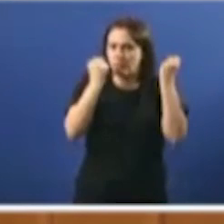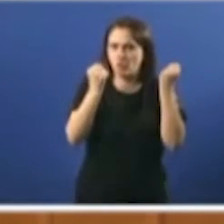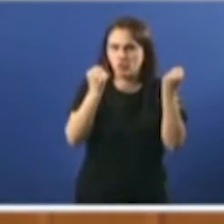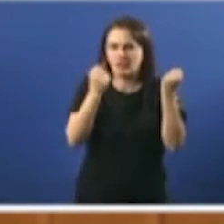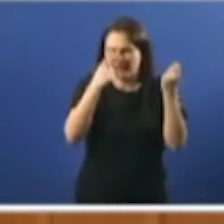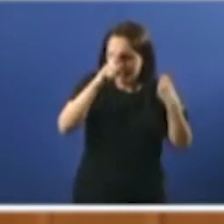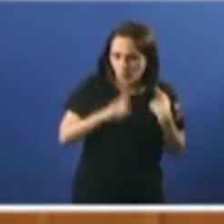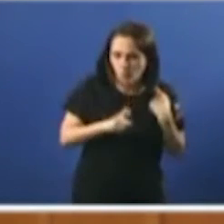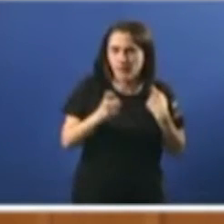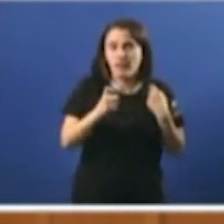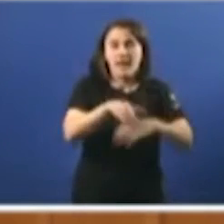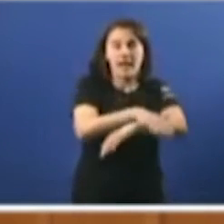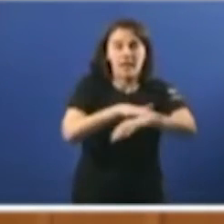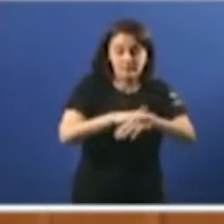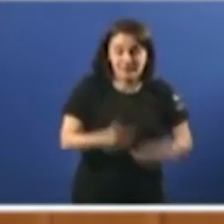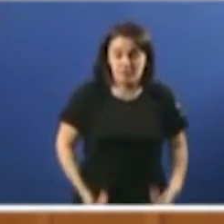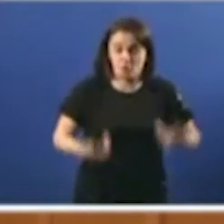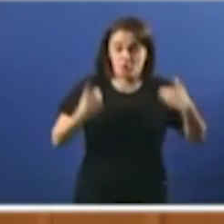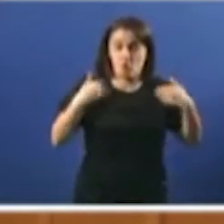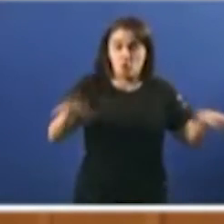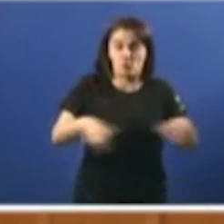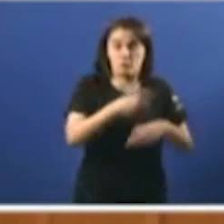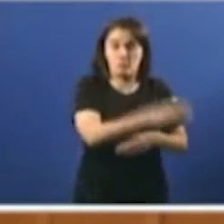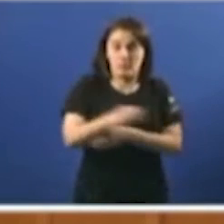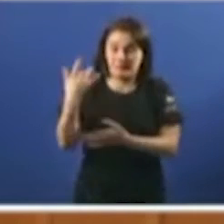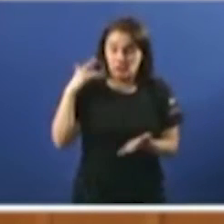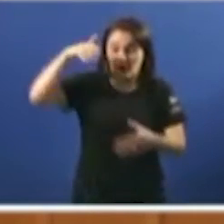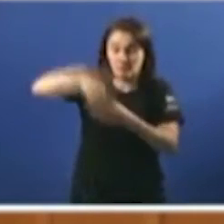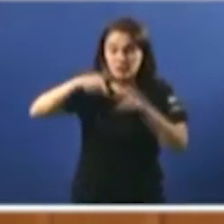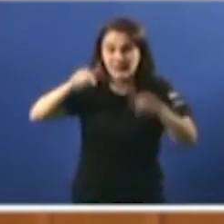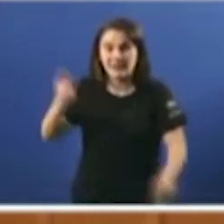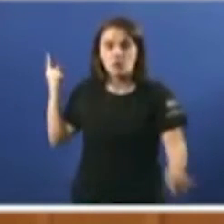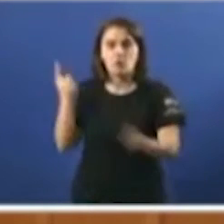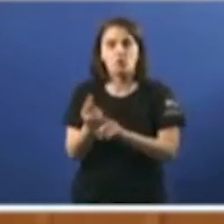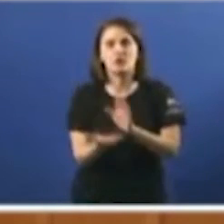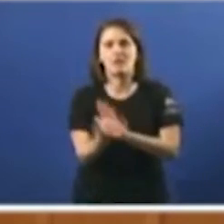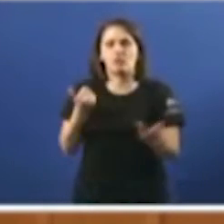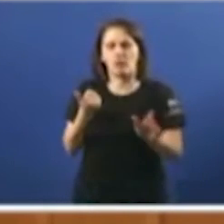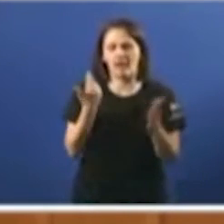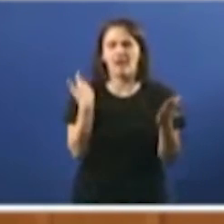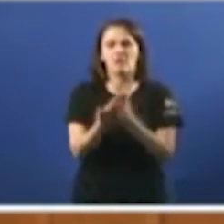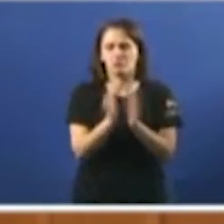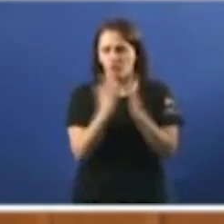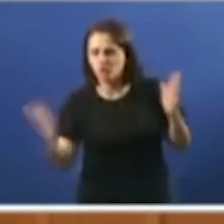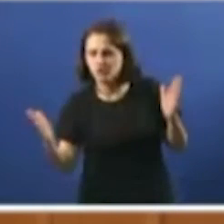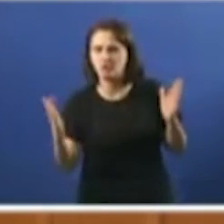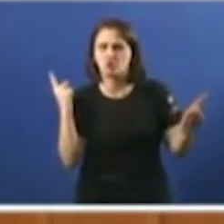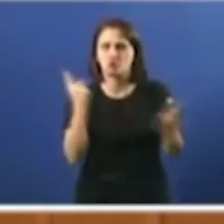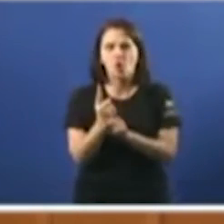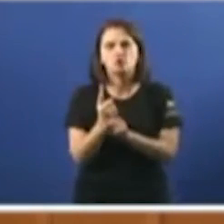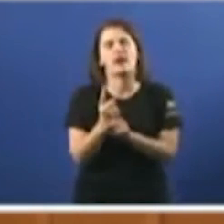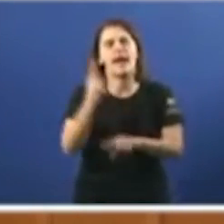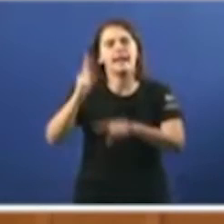recordar que a administración competente e o Partido Popular votou nesta cámara en contra de retirar os folletos homófobos dos centros